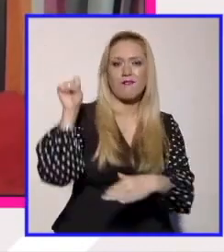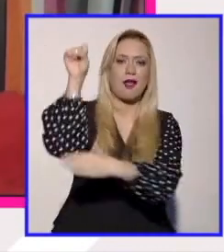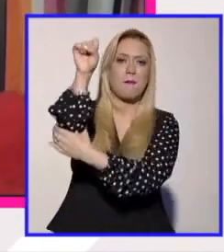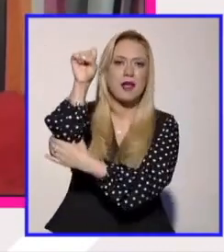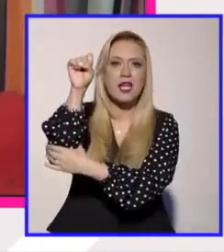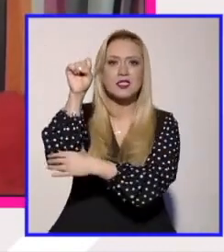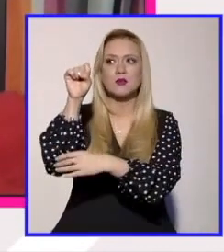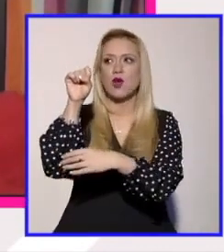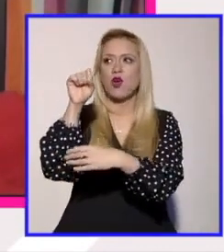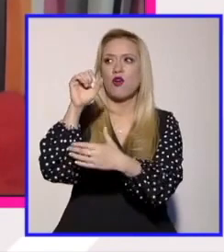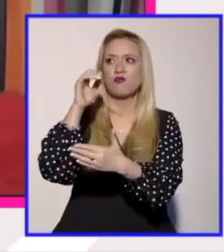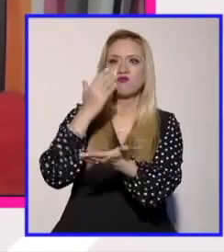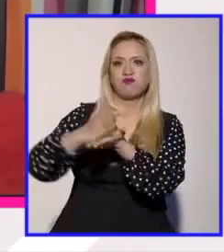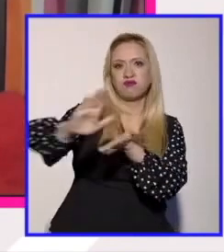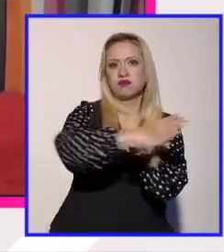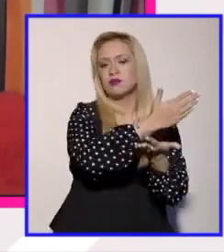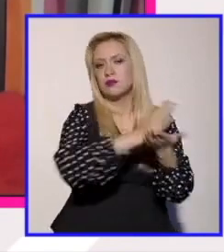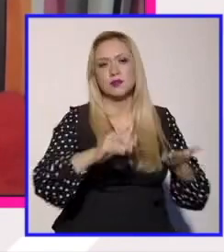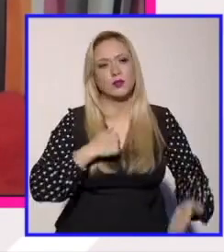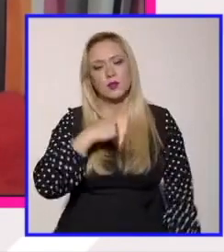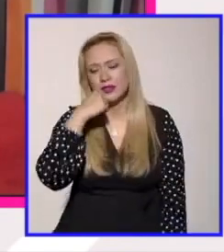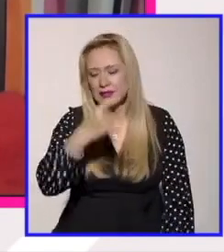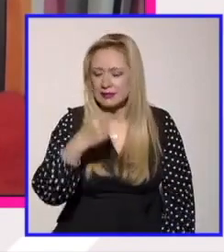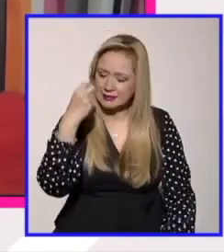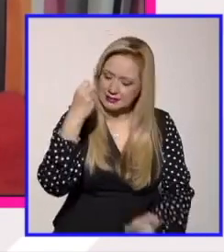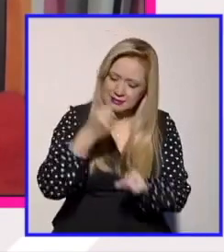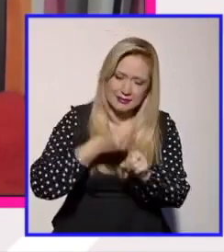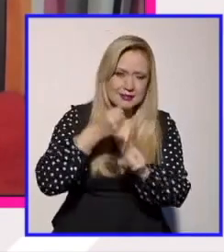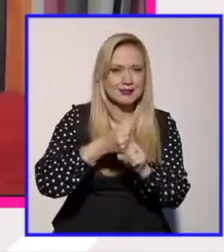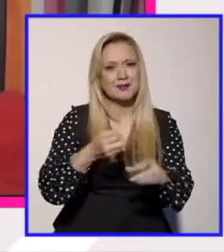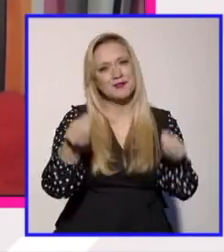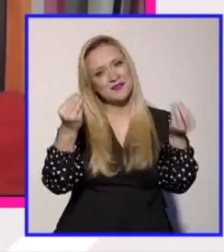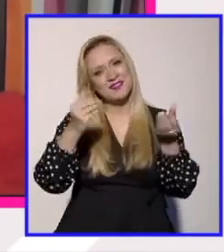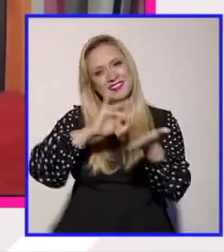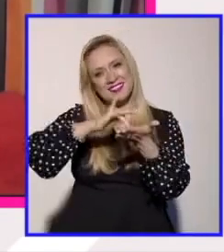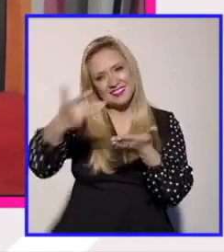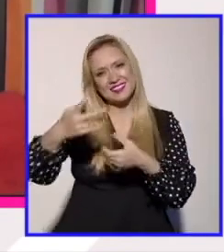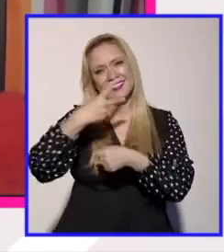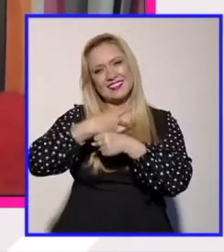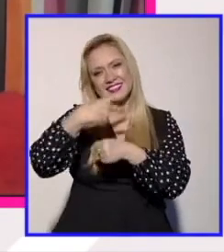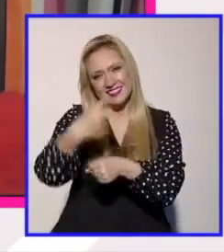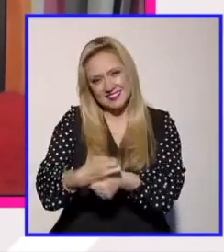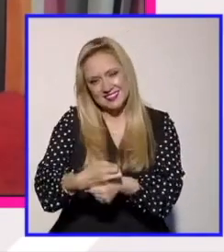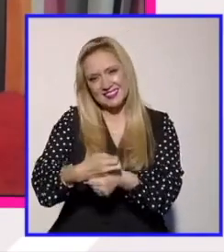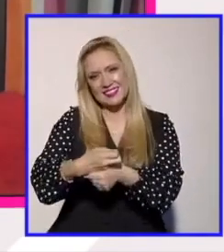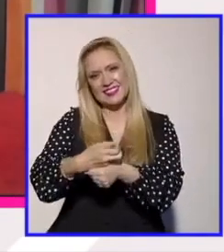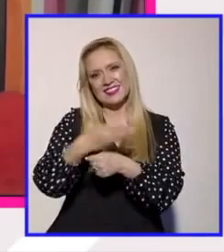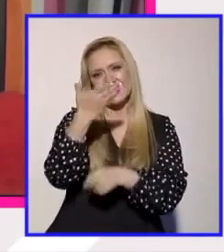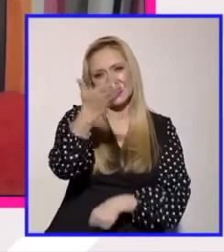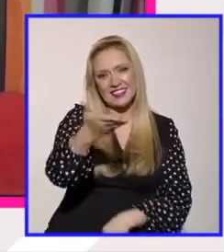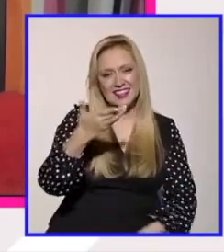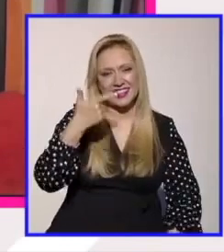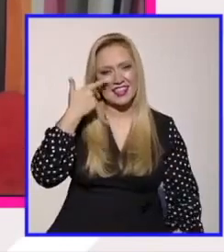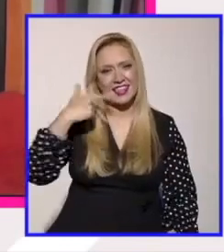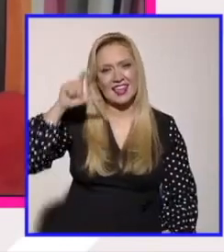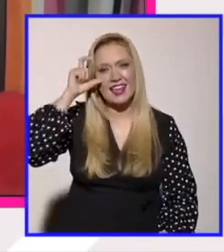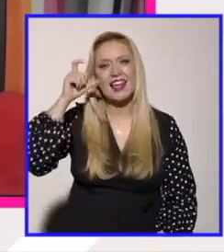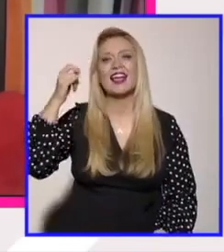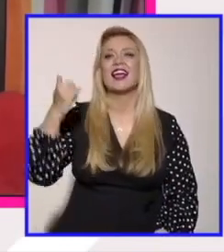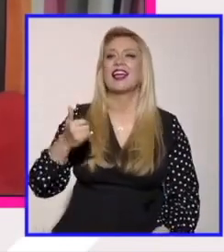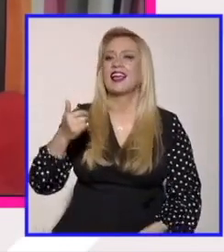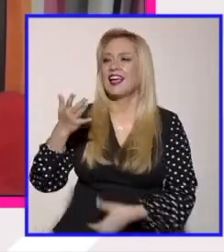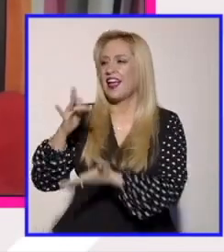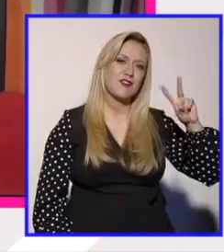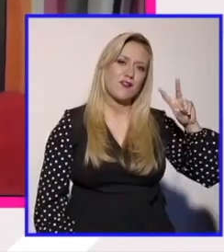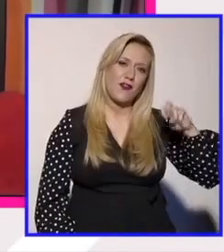supuesto que es algo que siempre reivindico y pues muchísimas gracias gracias por la invitación querida Jera y gracias Shibón gracias